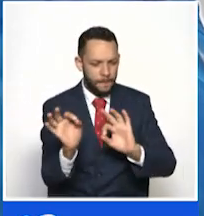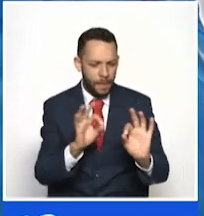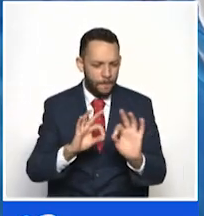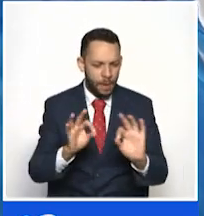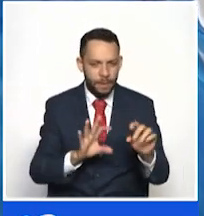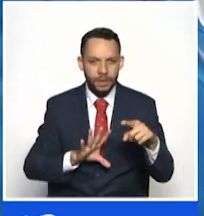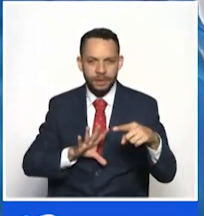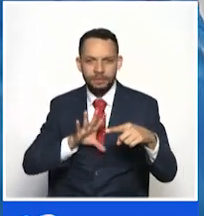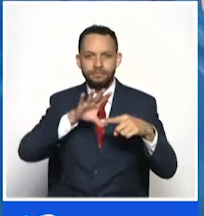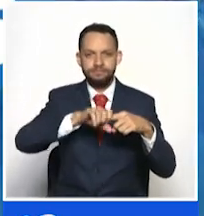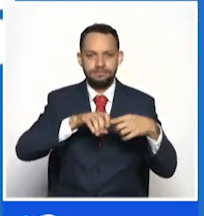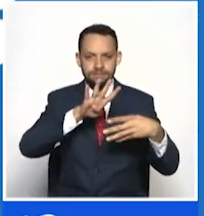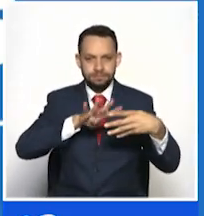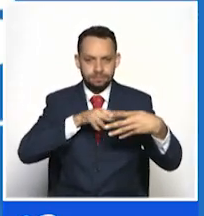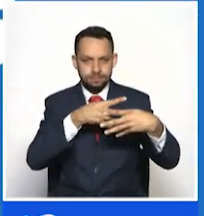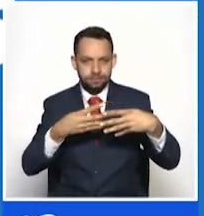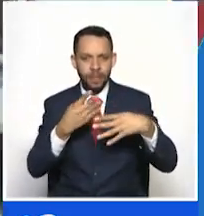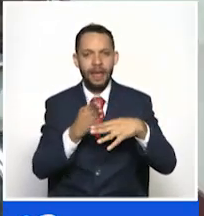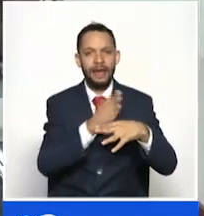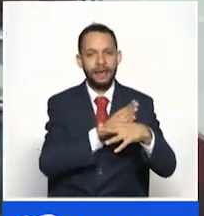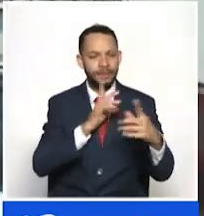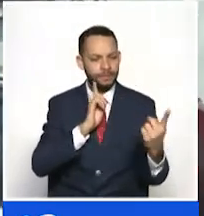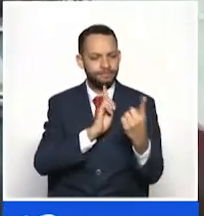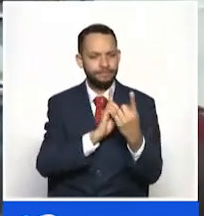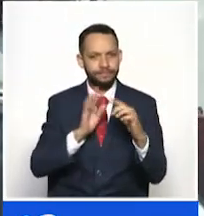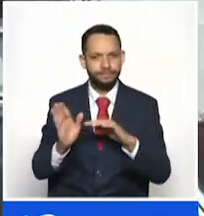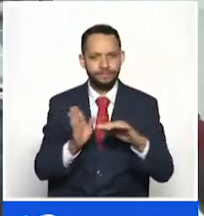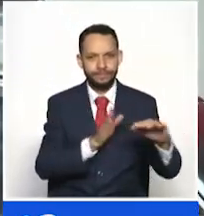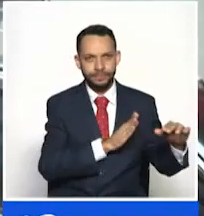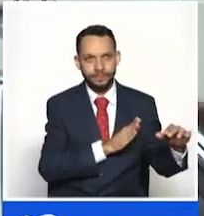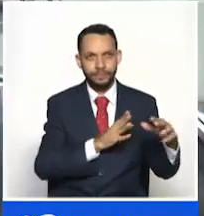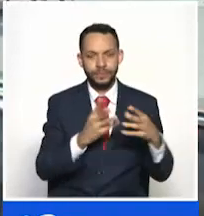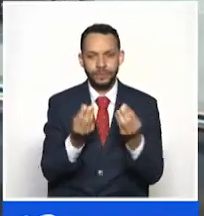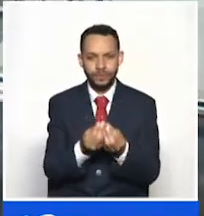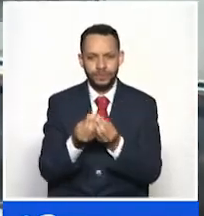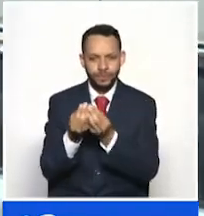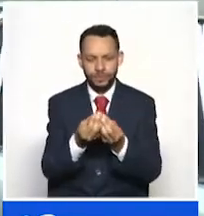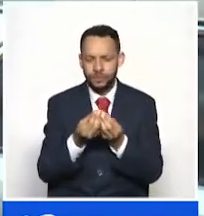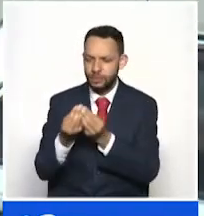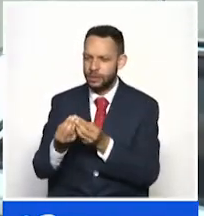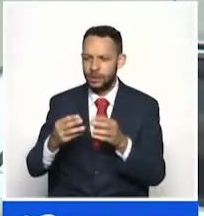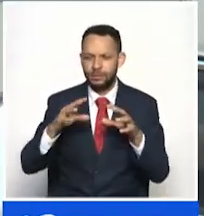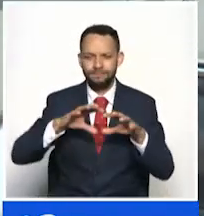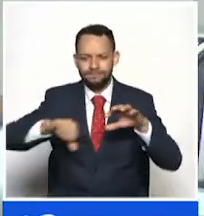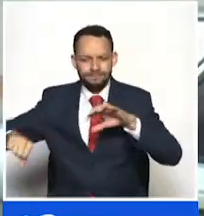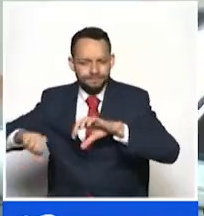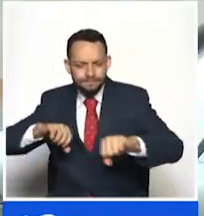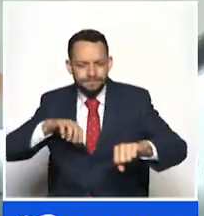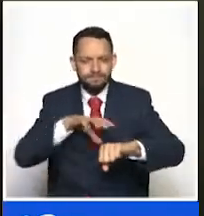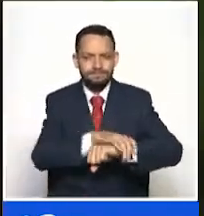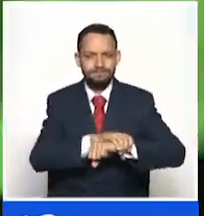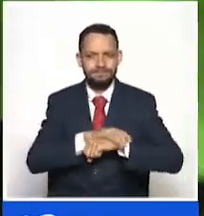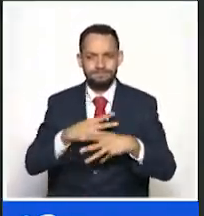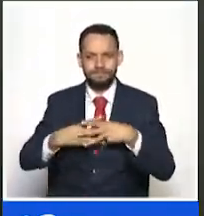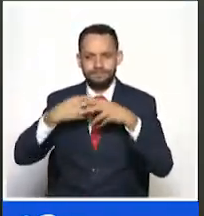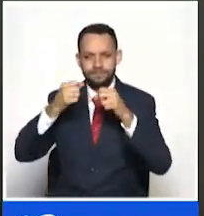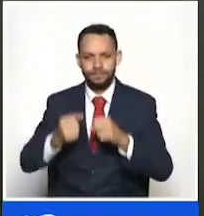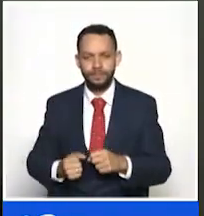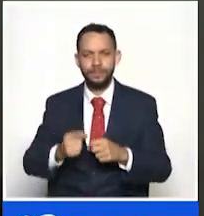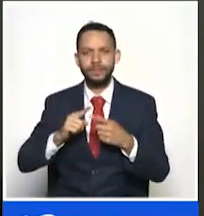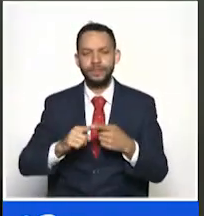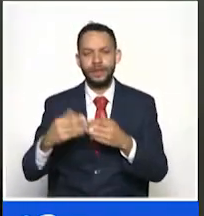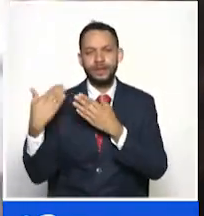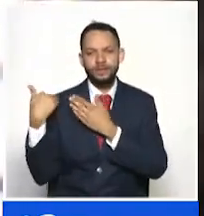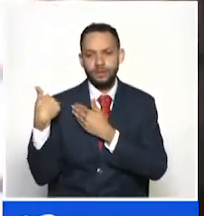es con cita previa. La Bándala 13 fue desarticulada por una operación policial que logró la captura de los